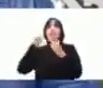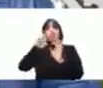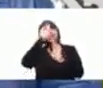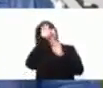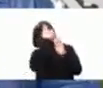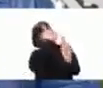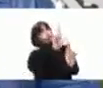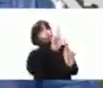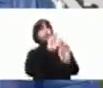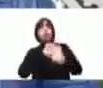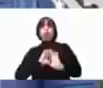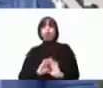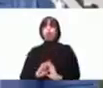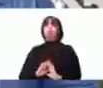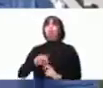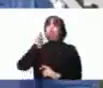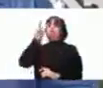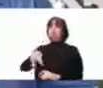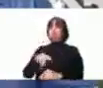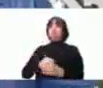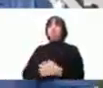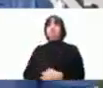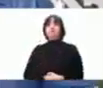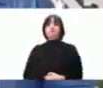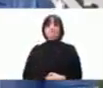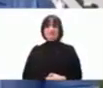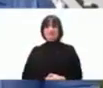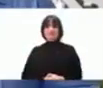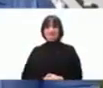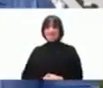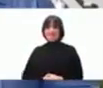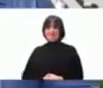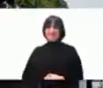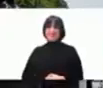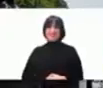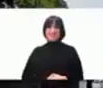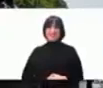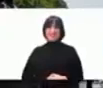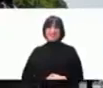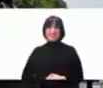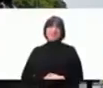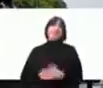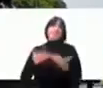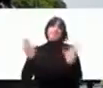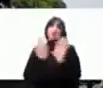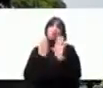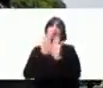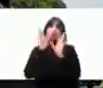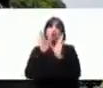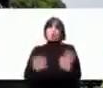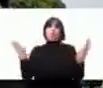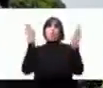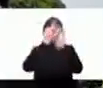le dieron un lugar en la historia de nuestro pueblo no o no no